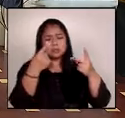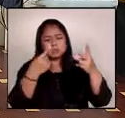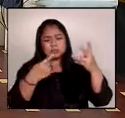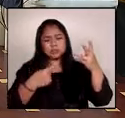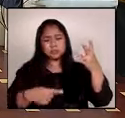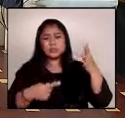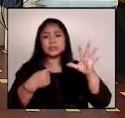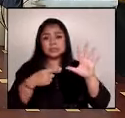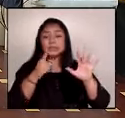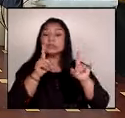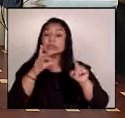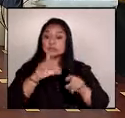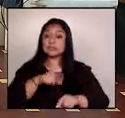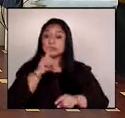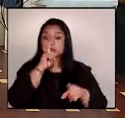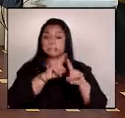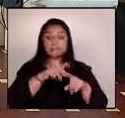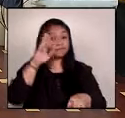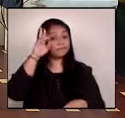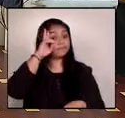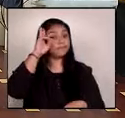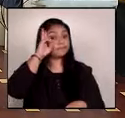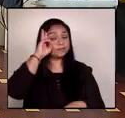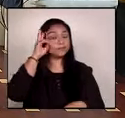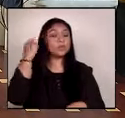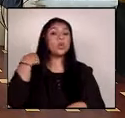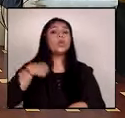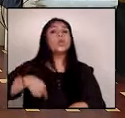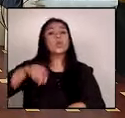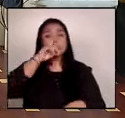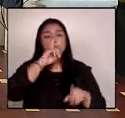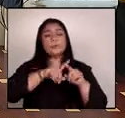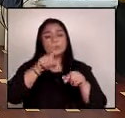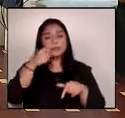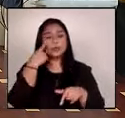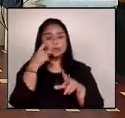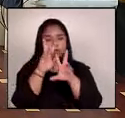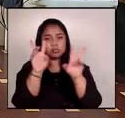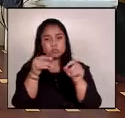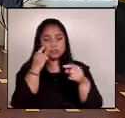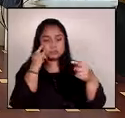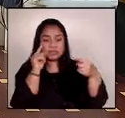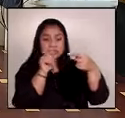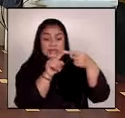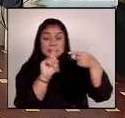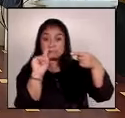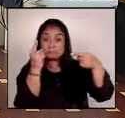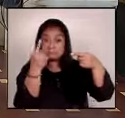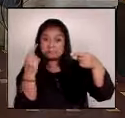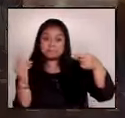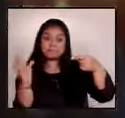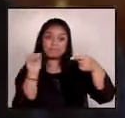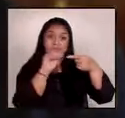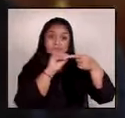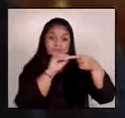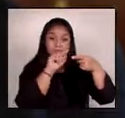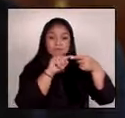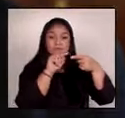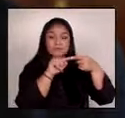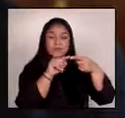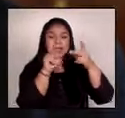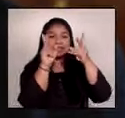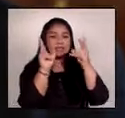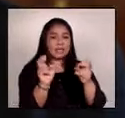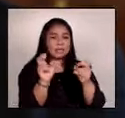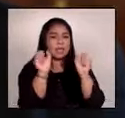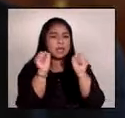un elemento fundamental que está vinculado al primer pilar. El factor que puede